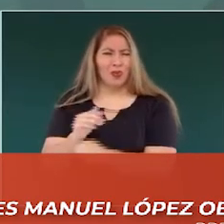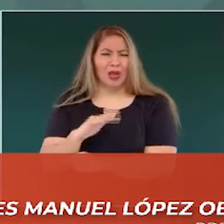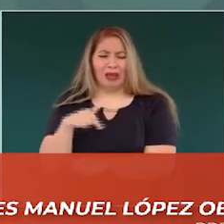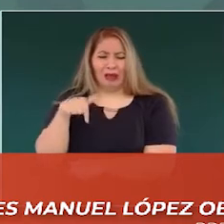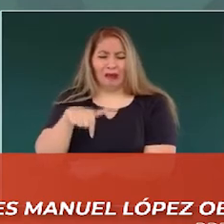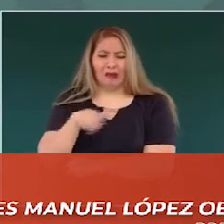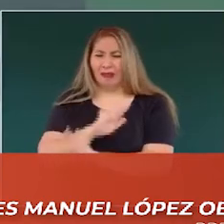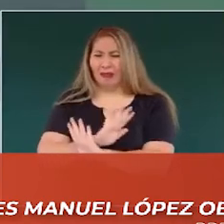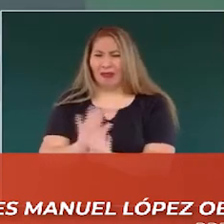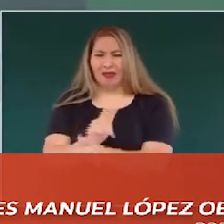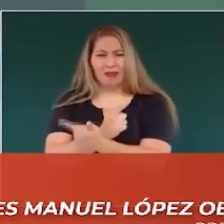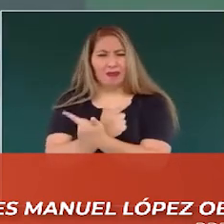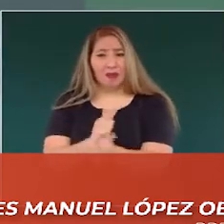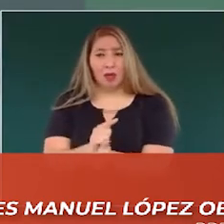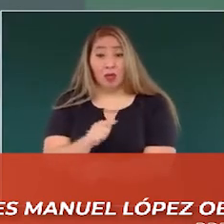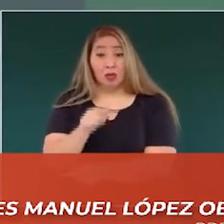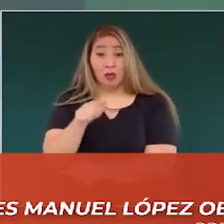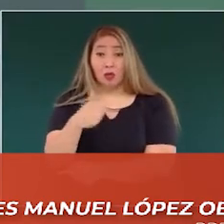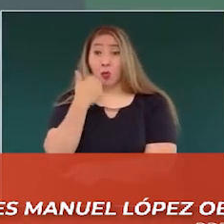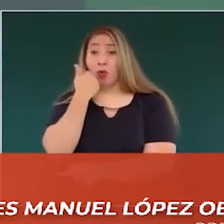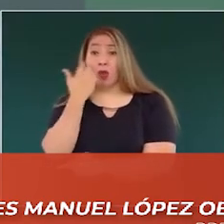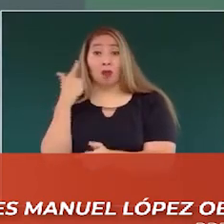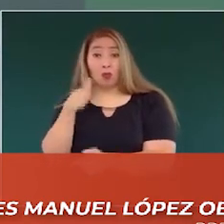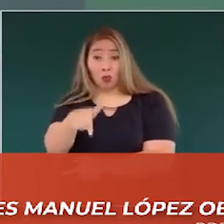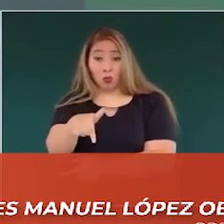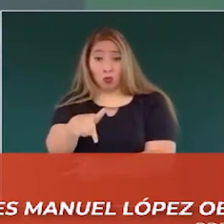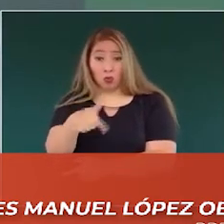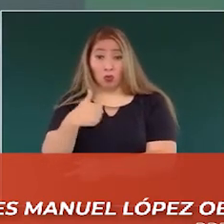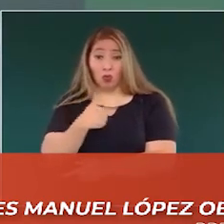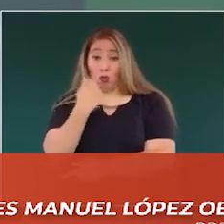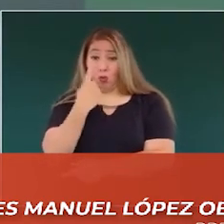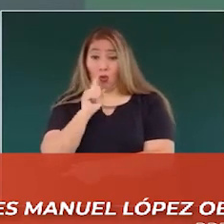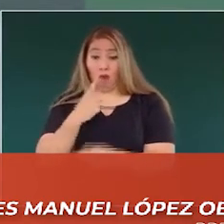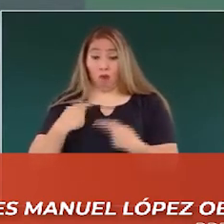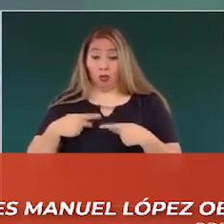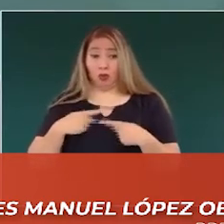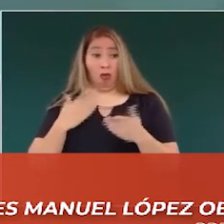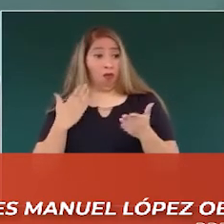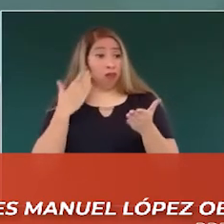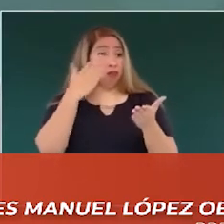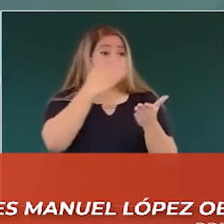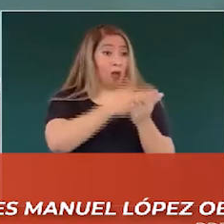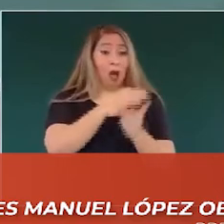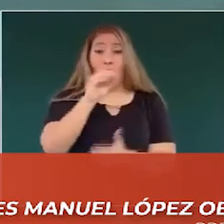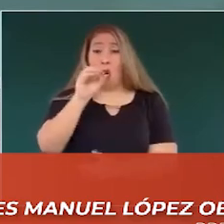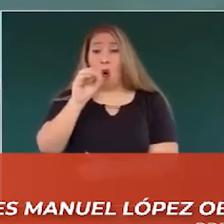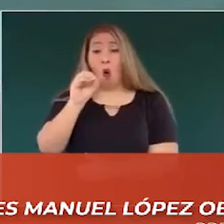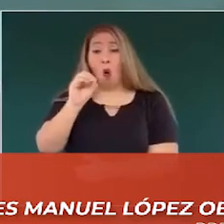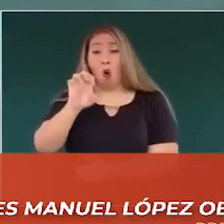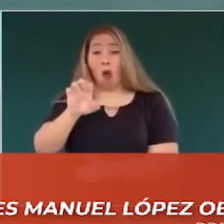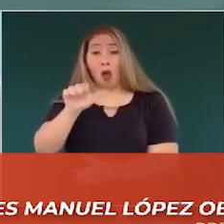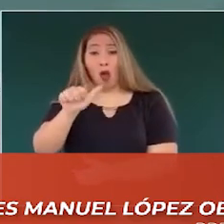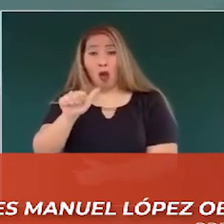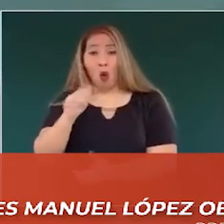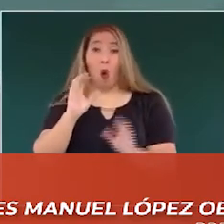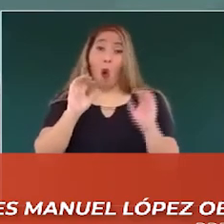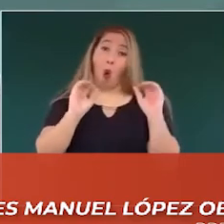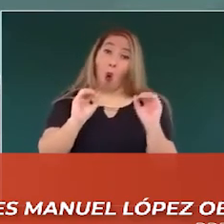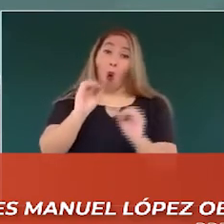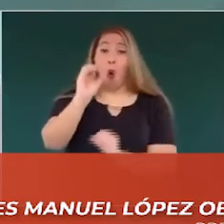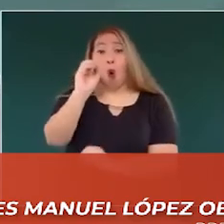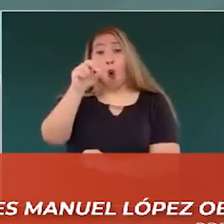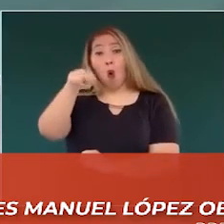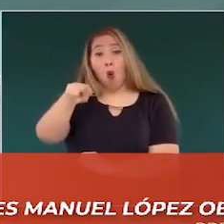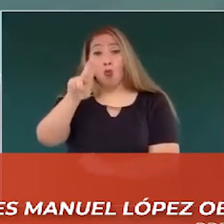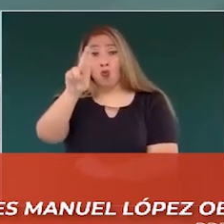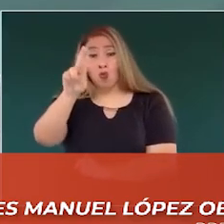Y si se quiere ir a la OEA, a la ONU, a cualquier organismo internacional, desde luego que todos